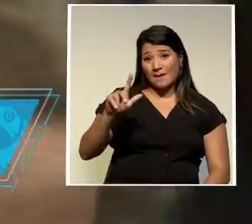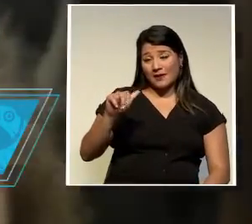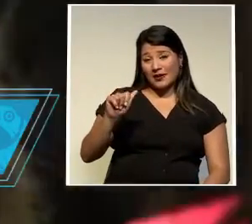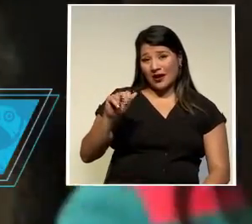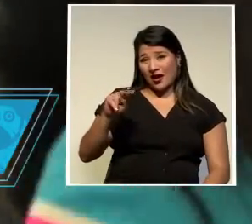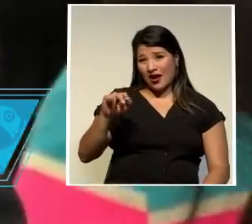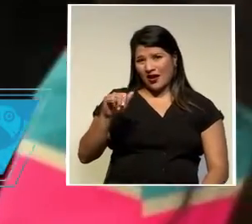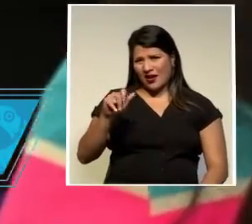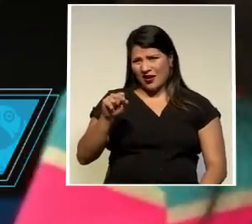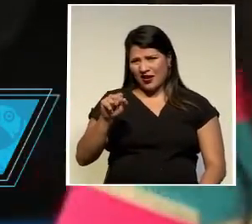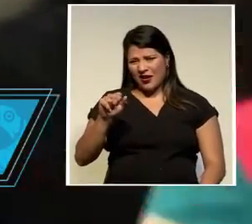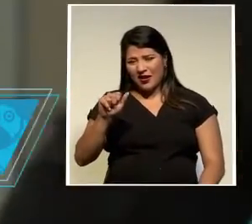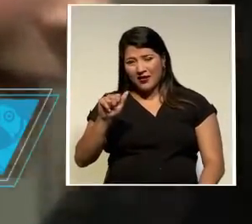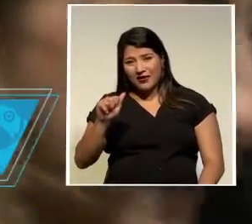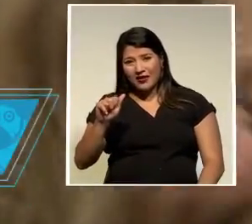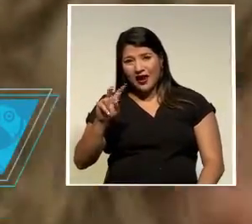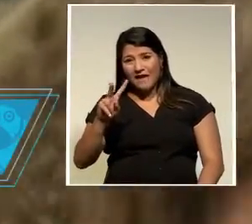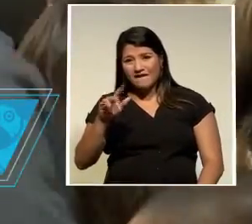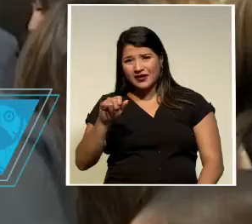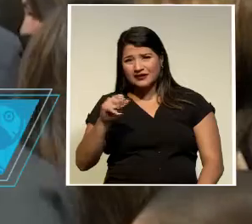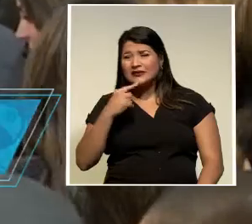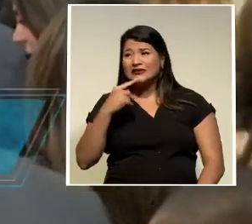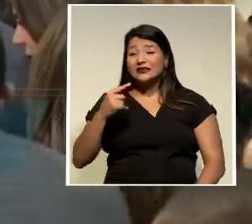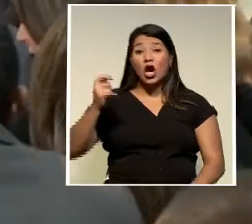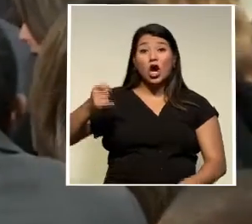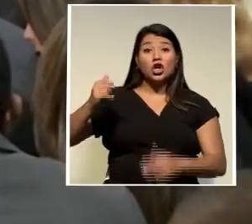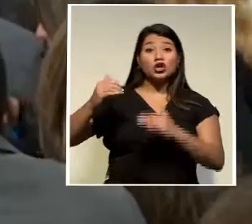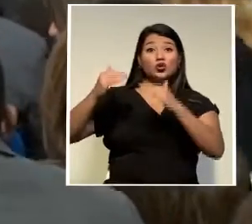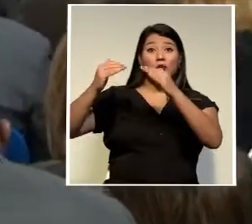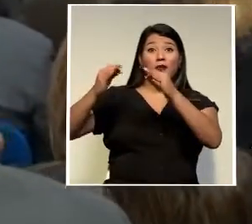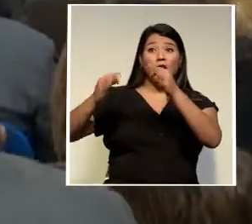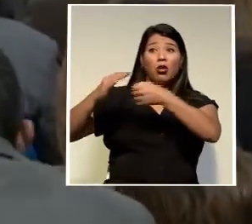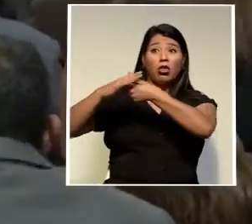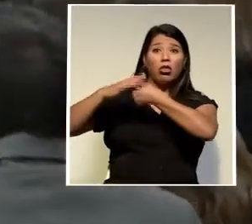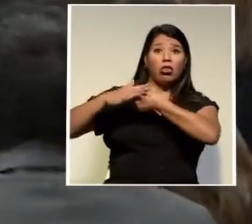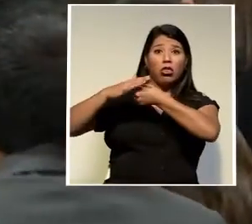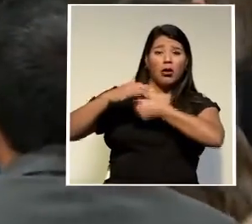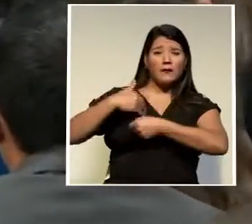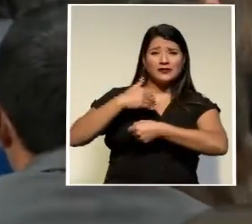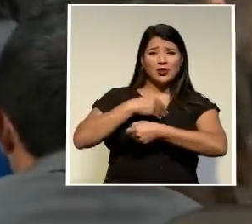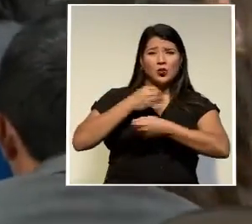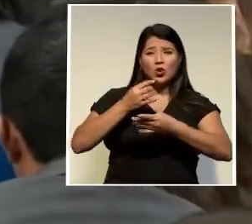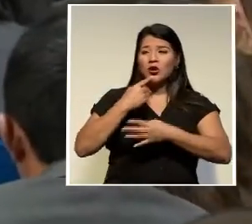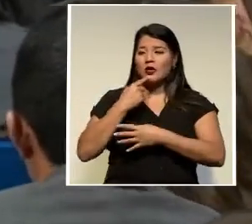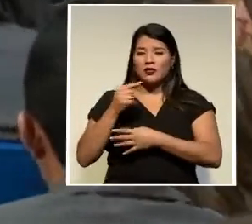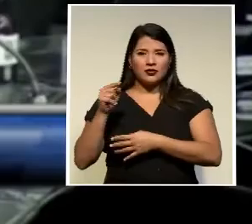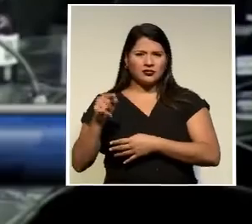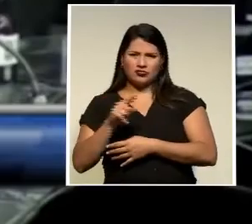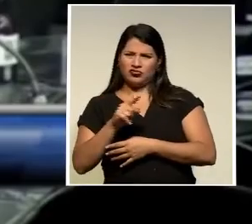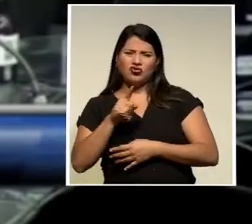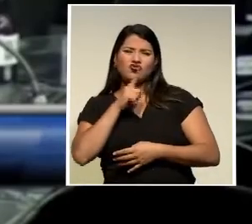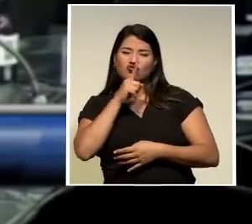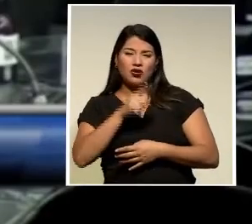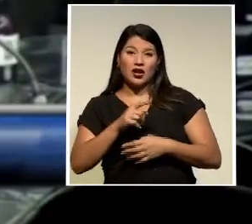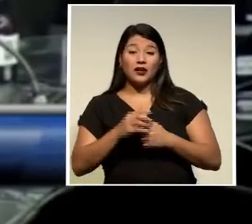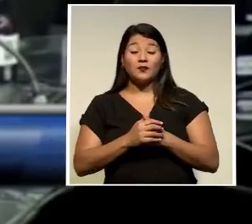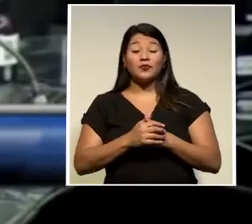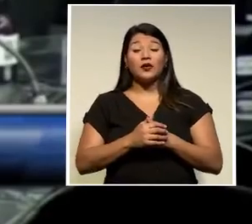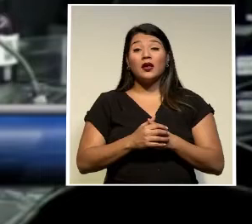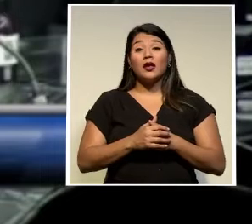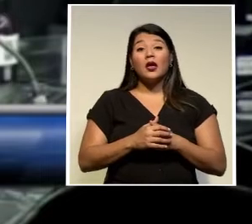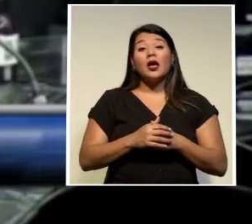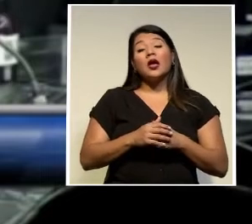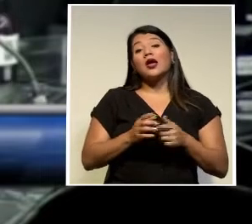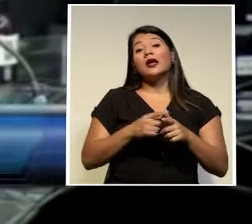presiones y hasta sanciones encubiertas de la Corte Suprema de Justicia en contra del ministerio público en razón de lo antes indicado